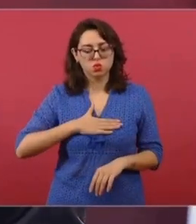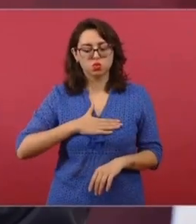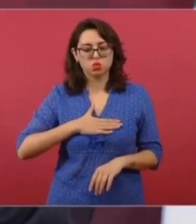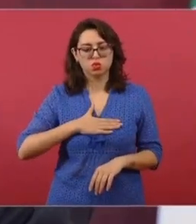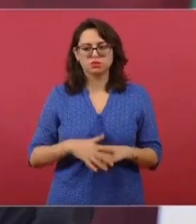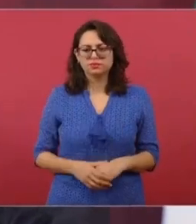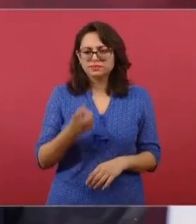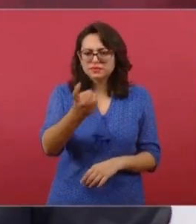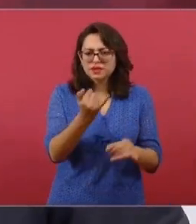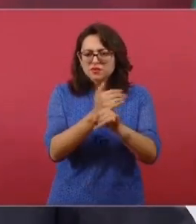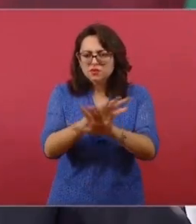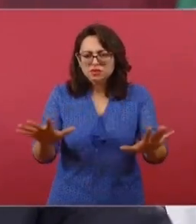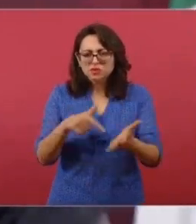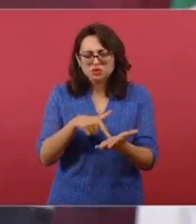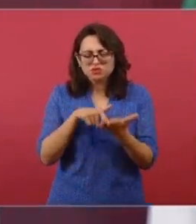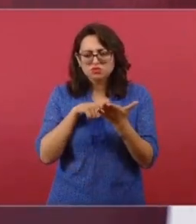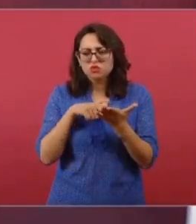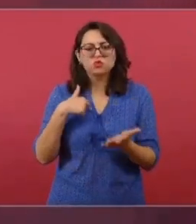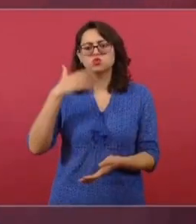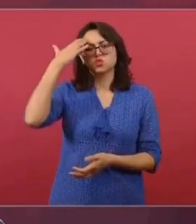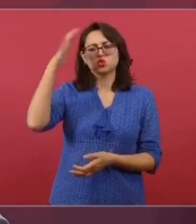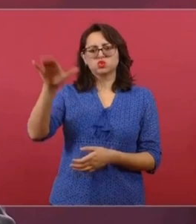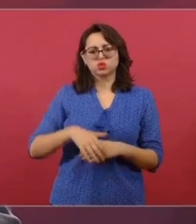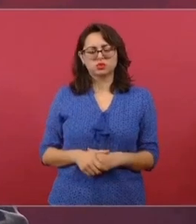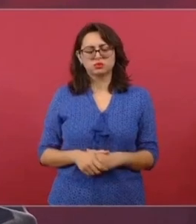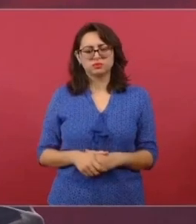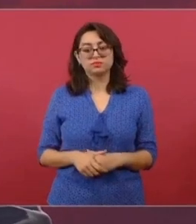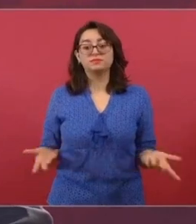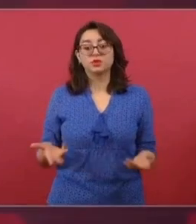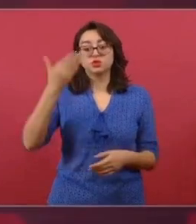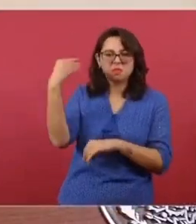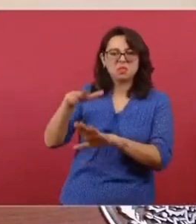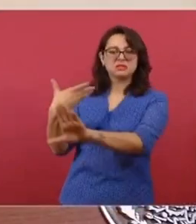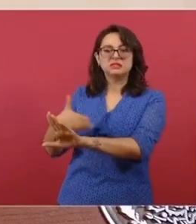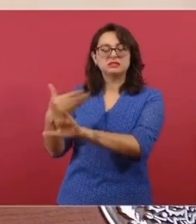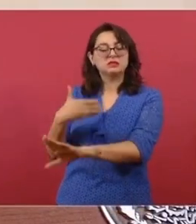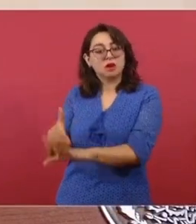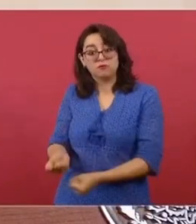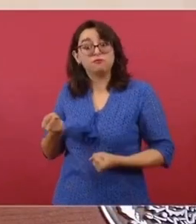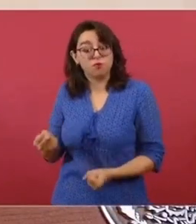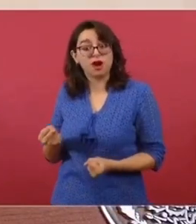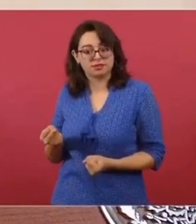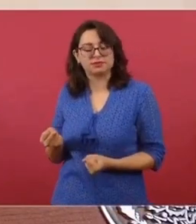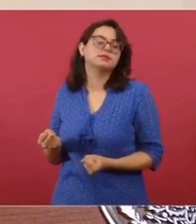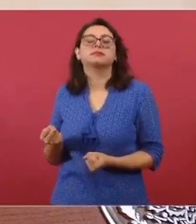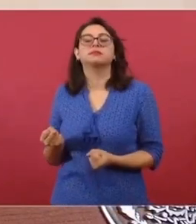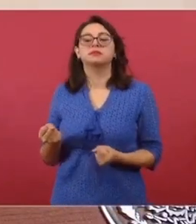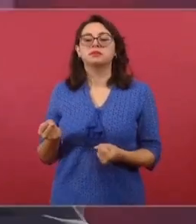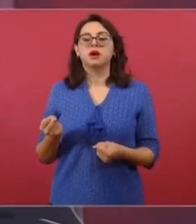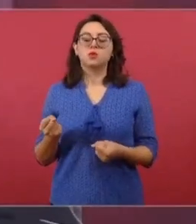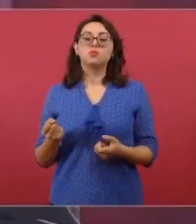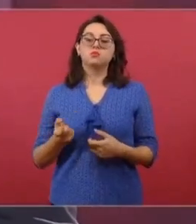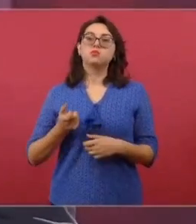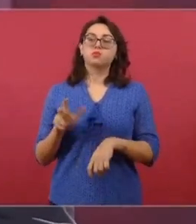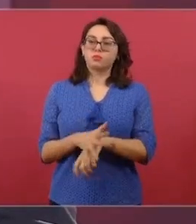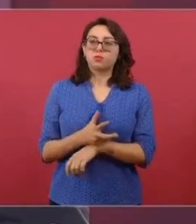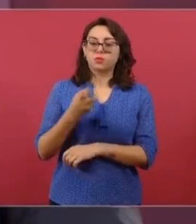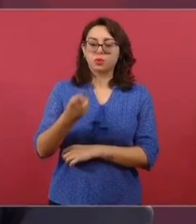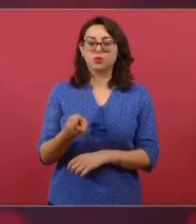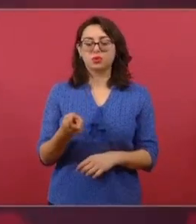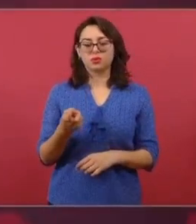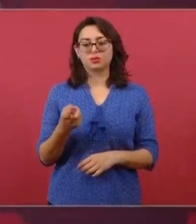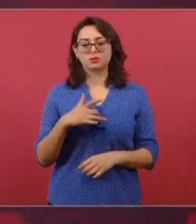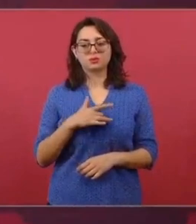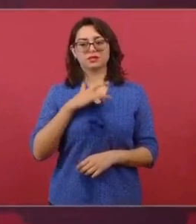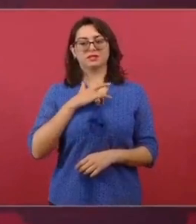no sabía esto, pero sí sabía que Marcelo fue objeto de una persecución, por eso es extraño que se haya